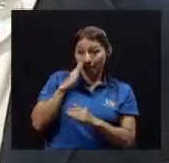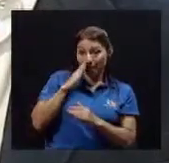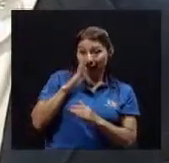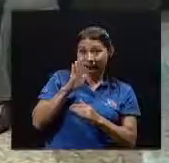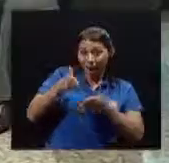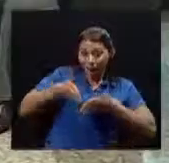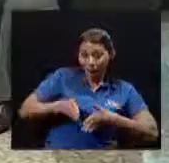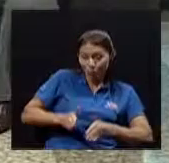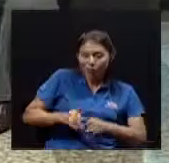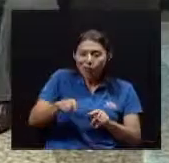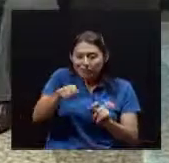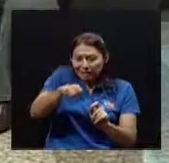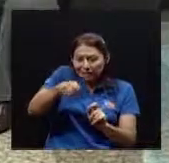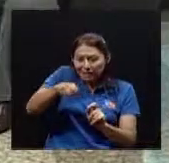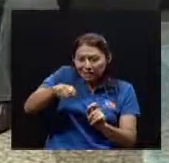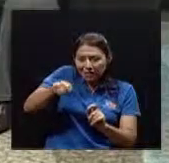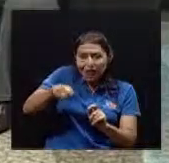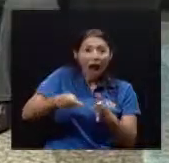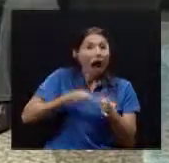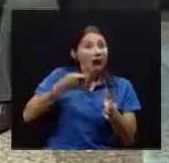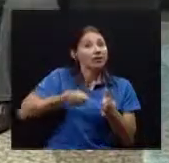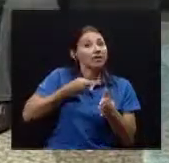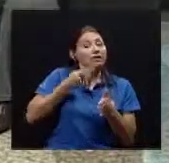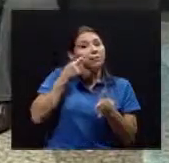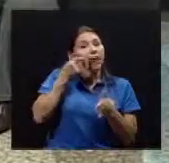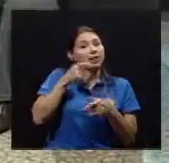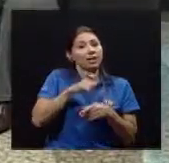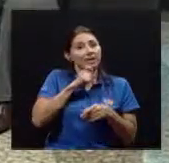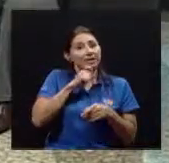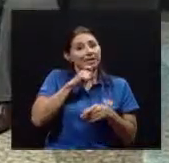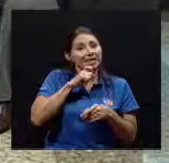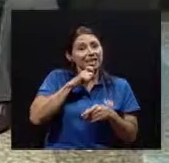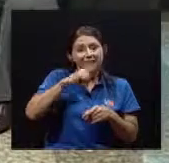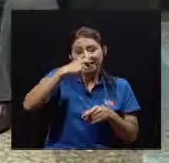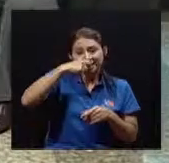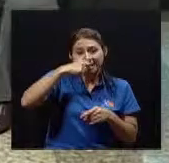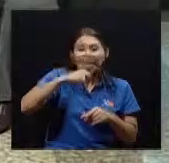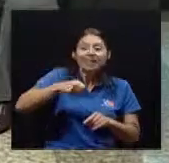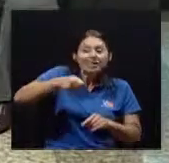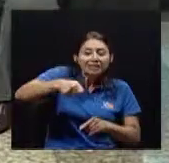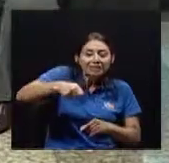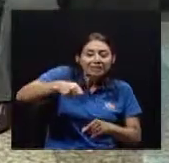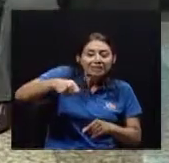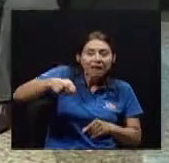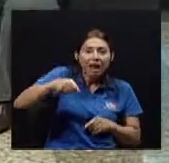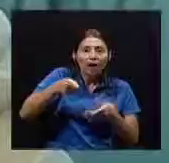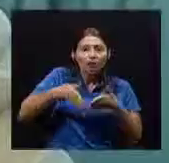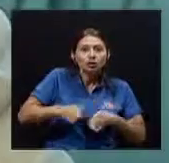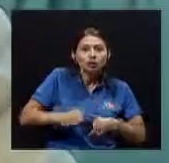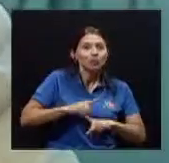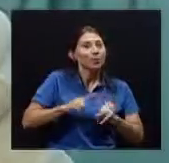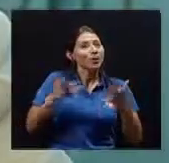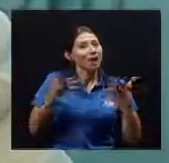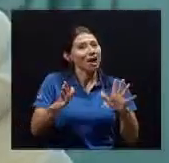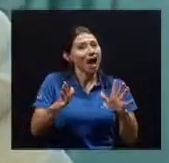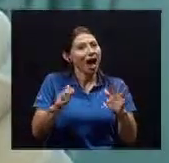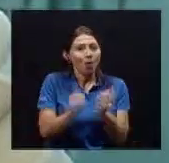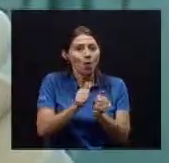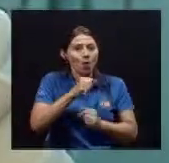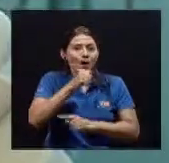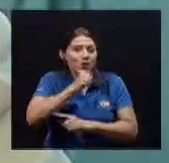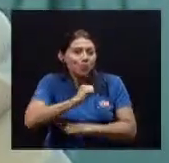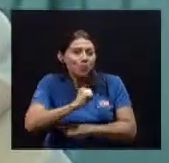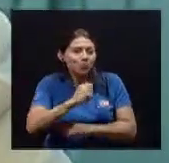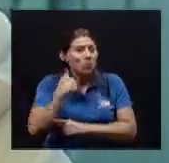Con costo Lo hace a veces El padre Al niño O a la niña Pero ya En cuestión De adultos mayores A la gente Pues me